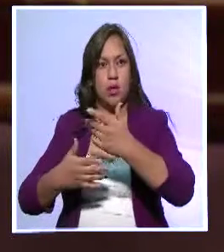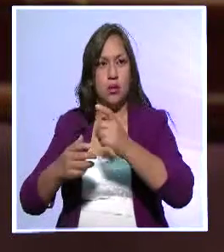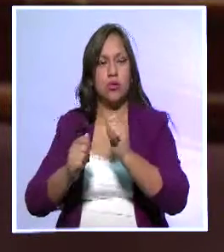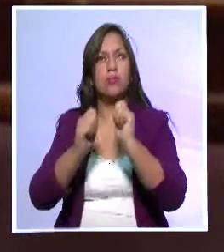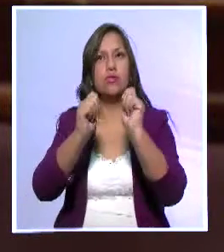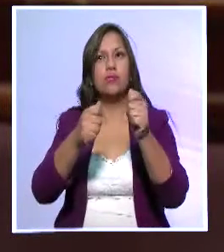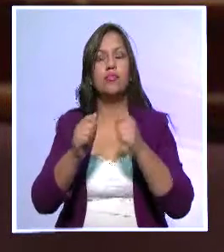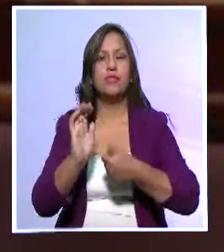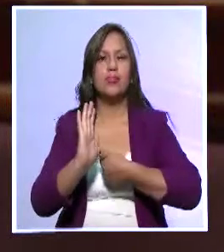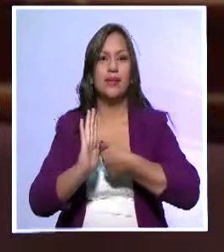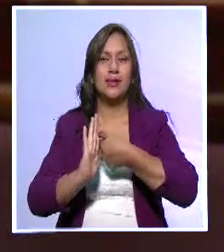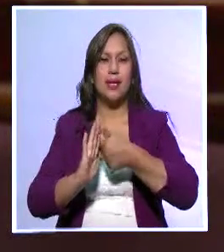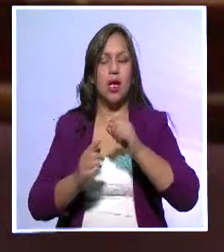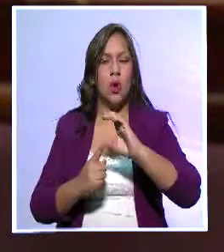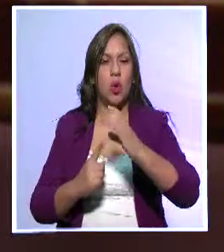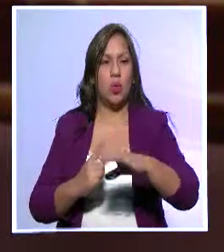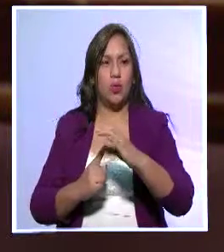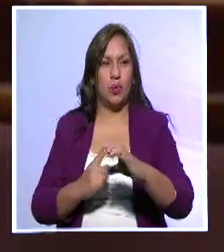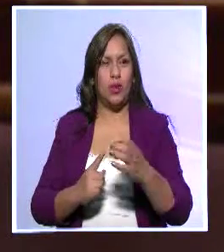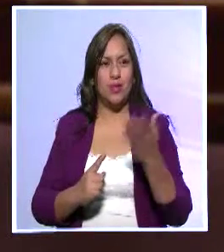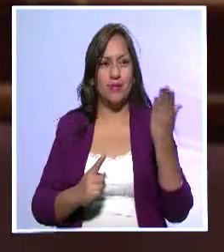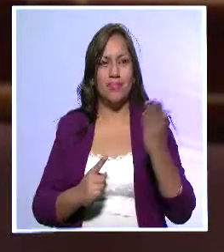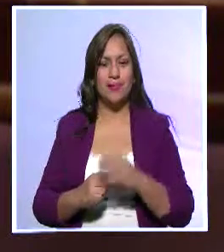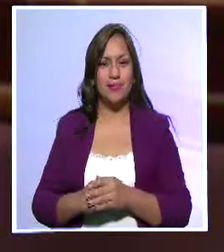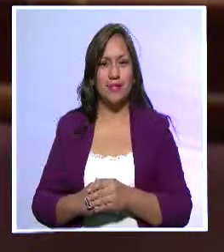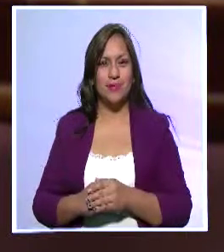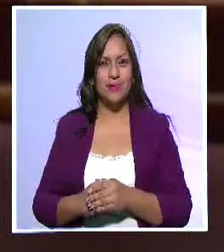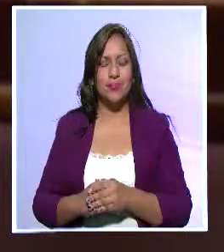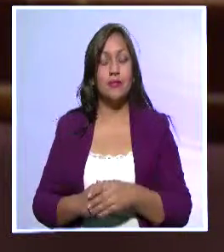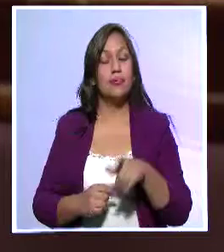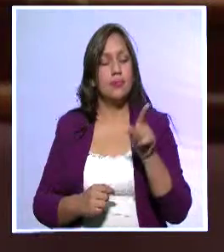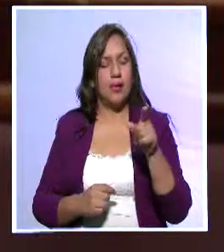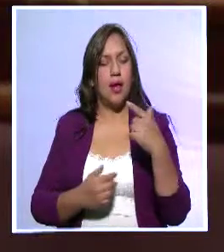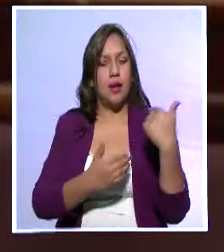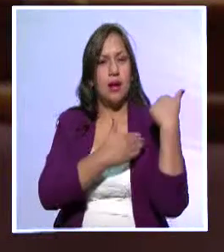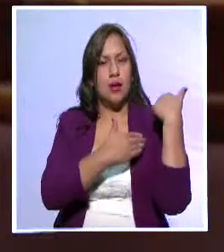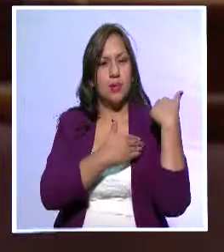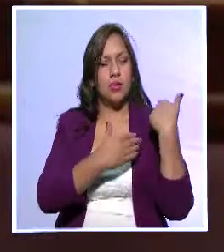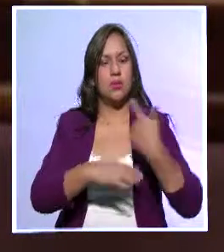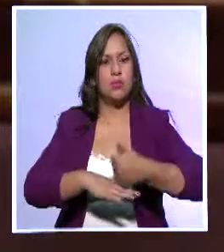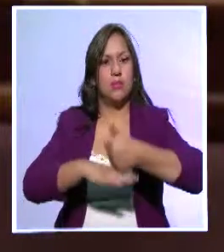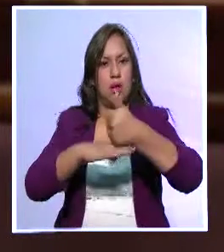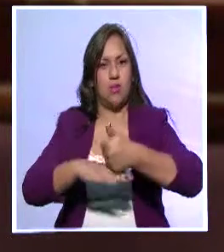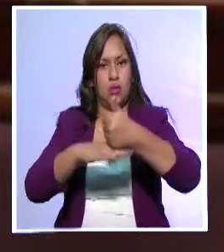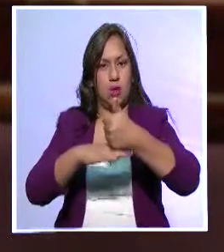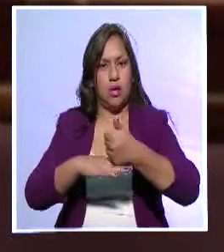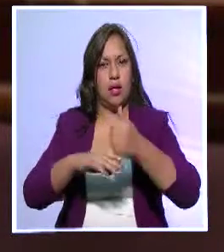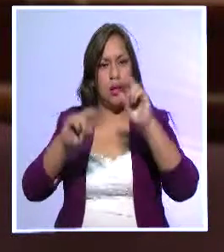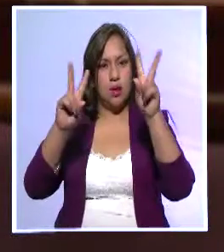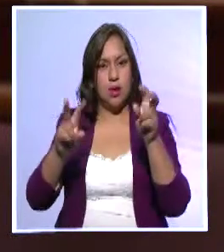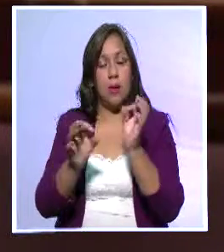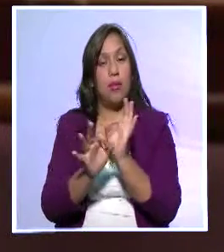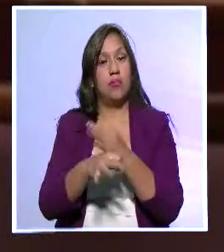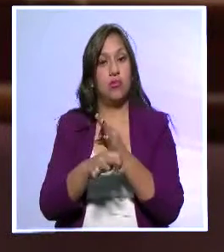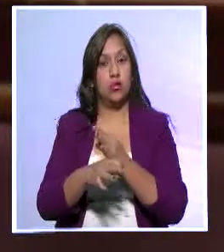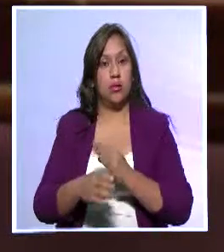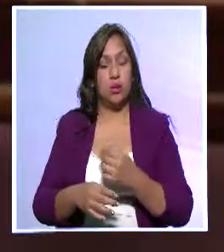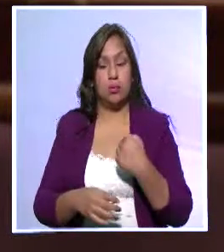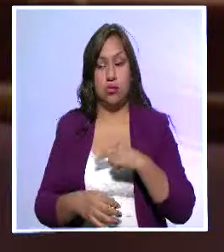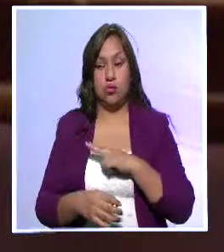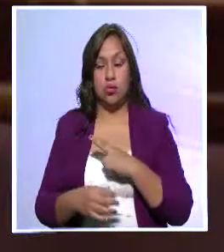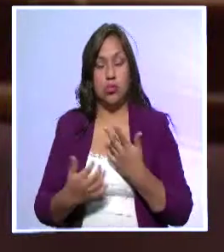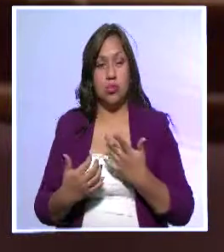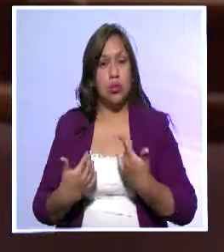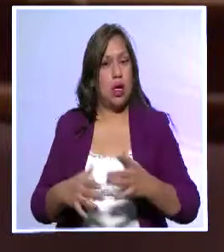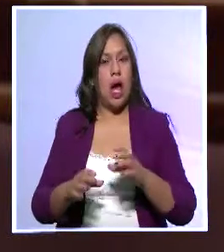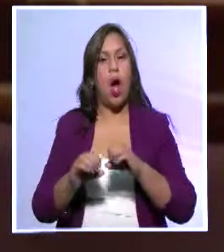que es el ministerio al cual le corresponde dar la autorización legal de funcionamiento. En este momento somos una organización de